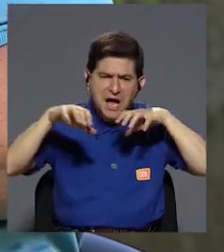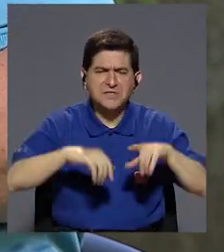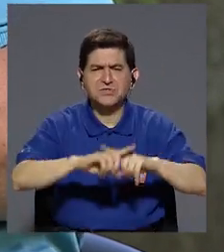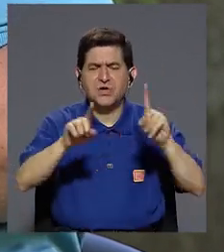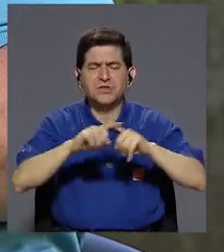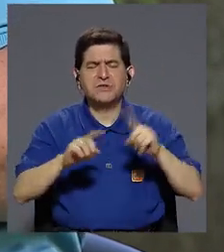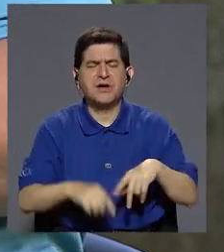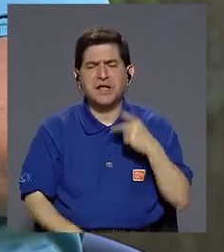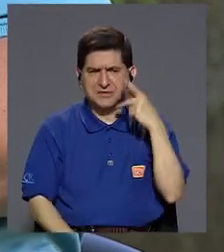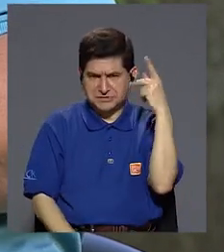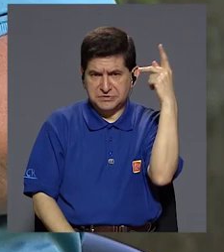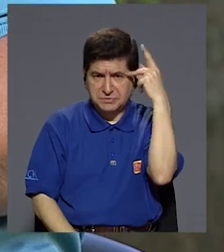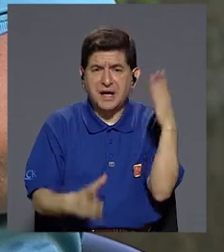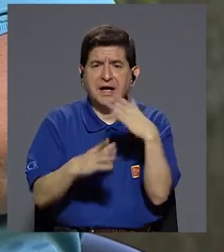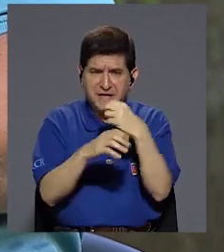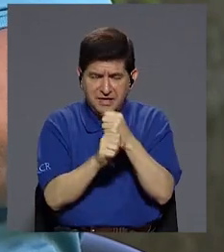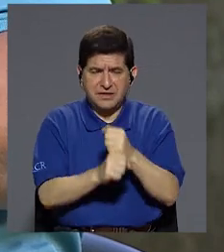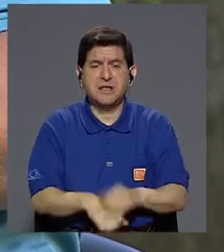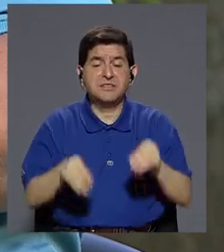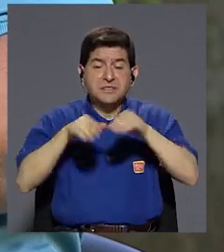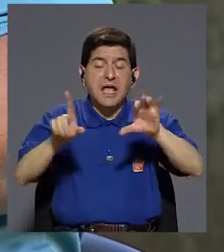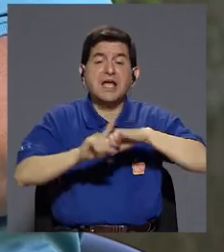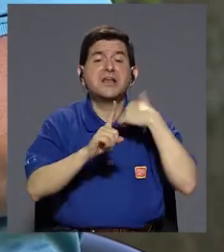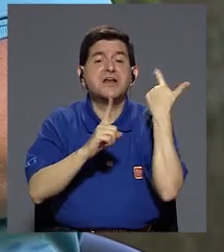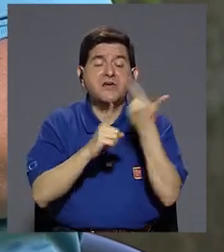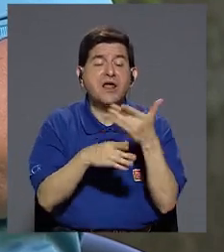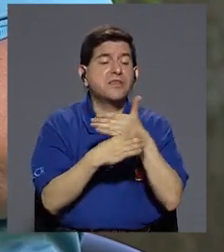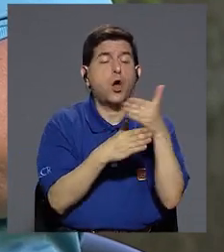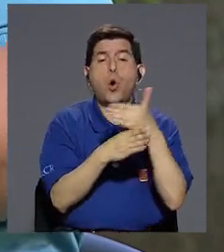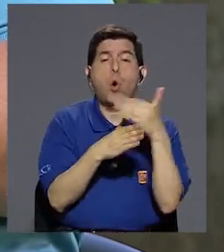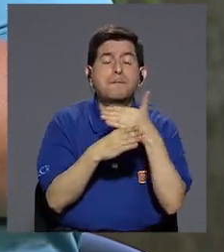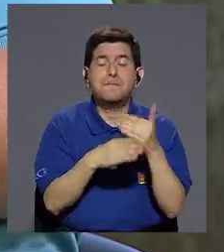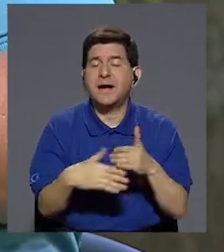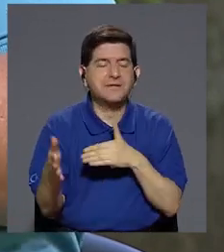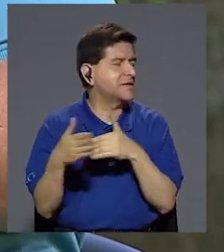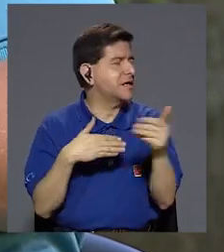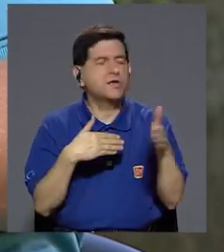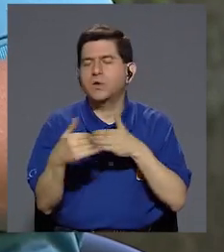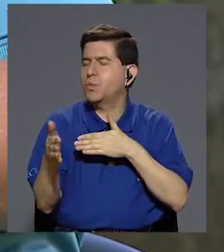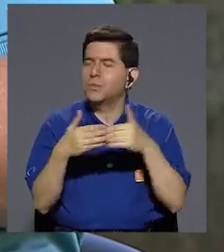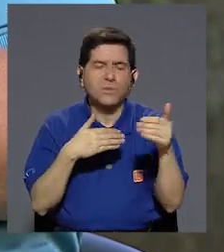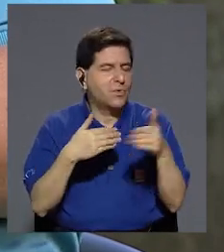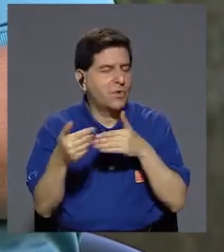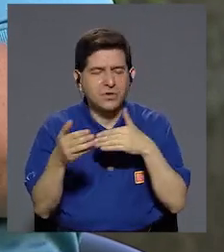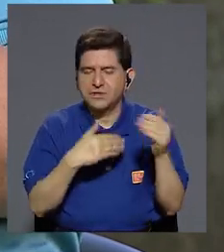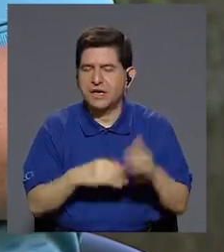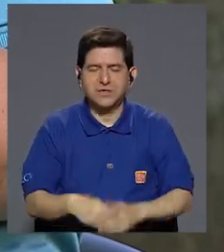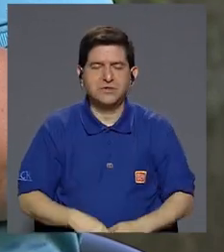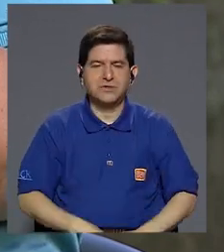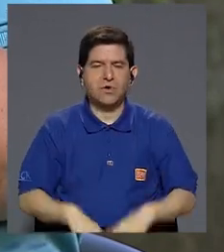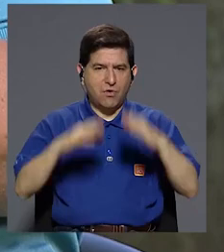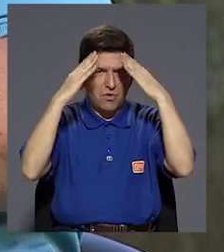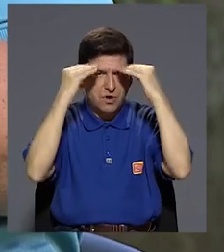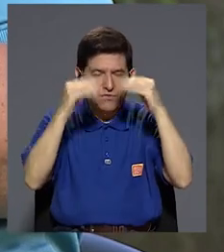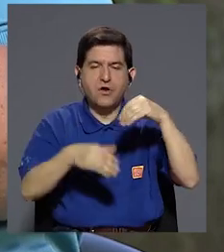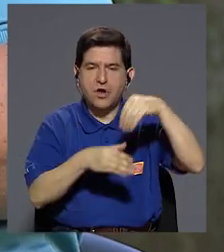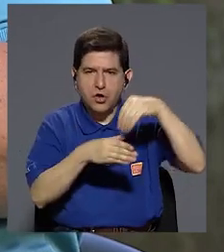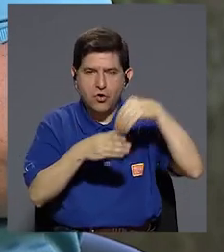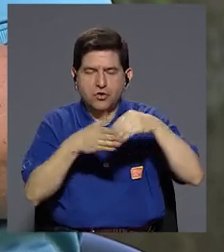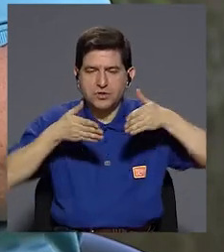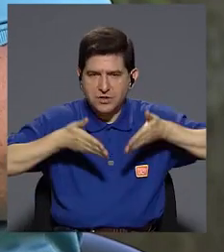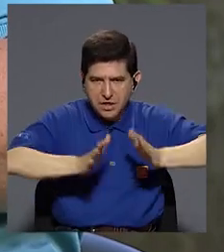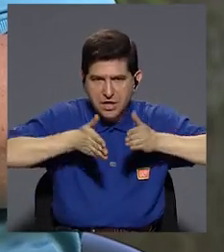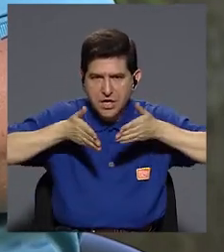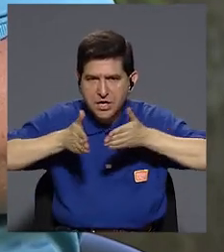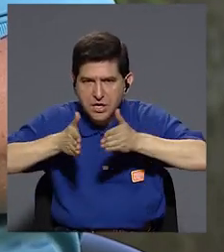muchos papás y muchas mamás en redes sociales de compartir indiscriminadamente información y contenidos de